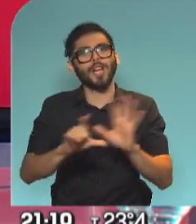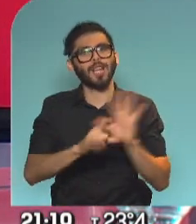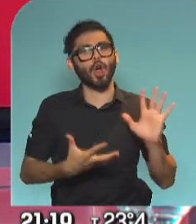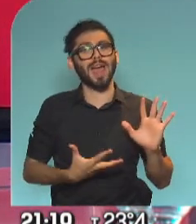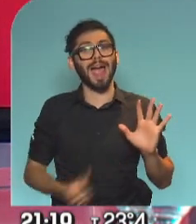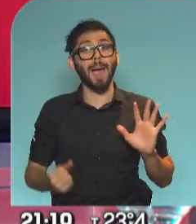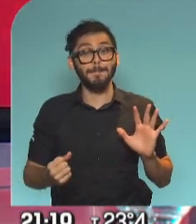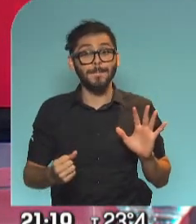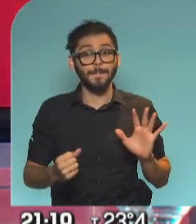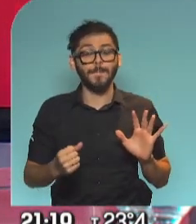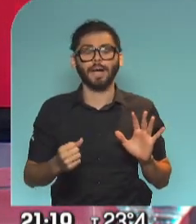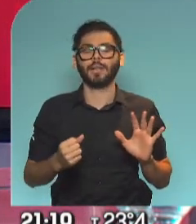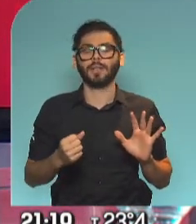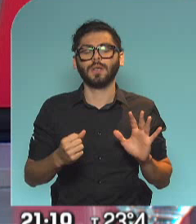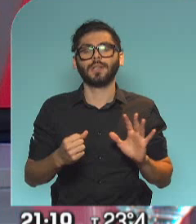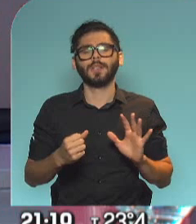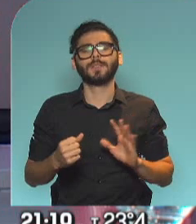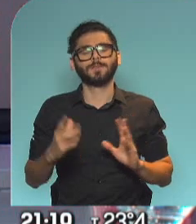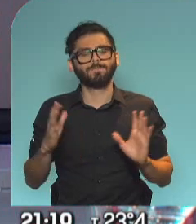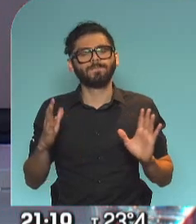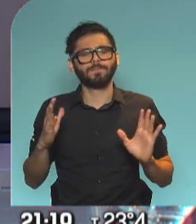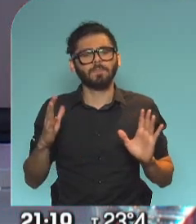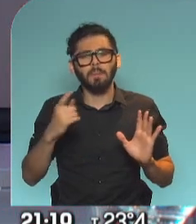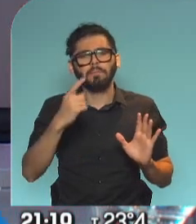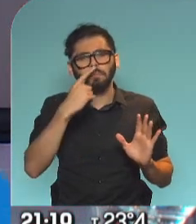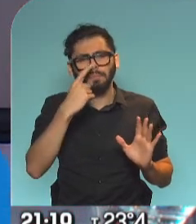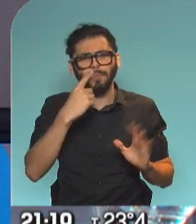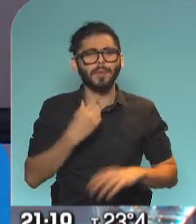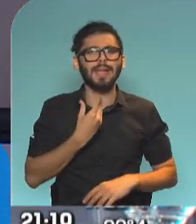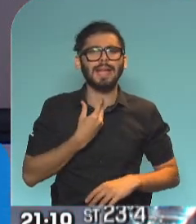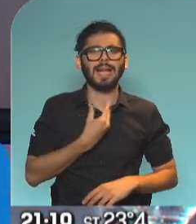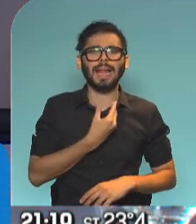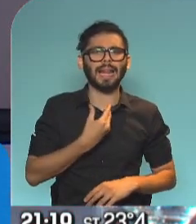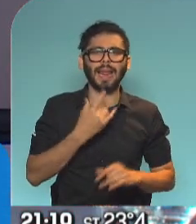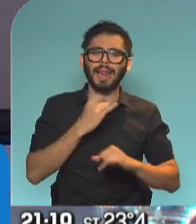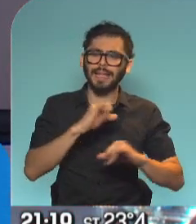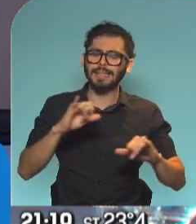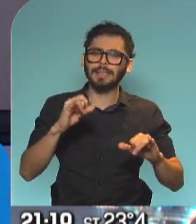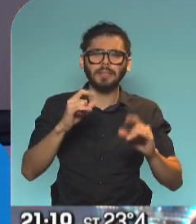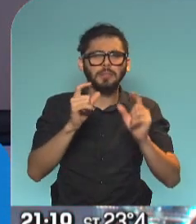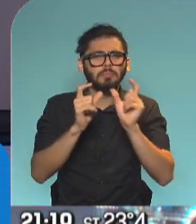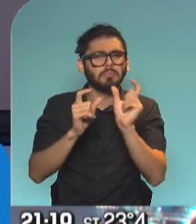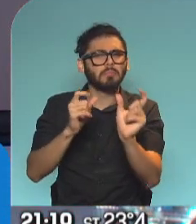del embarazo. Interesante el concepto de Ginés González García de justicia social.